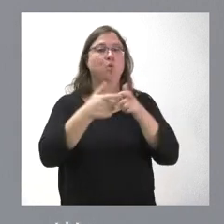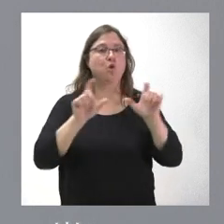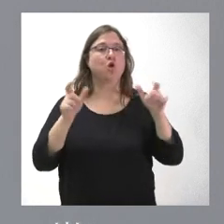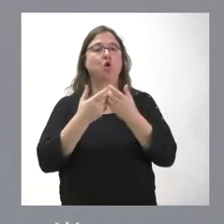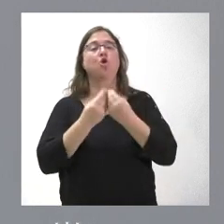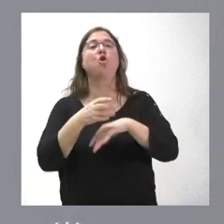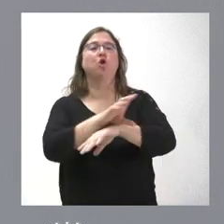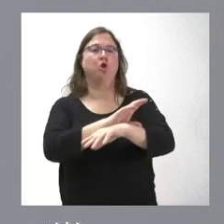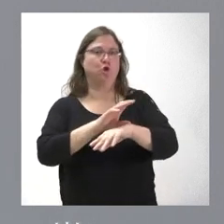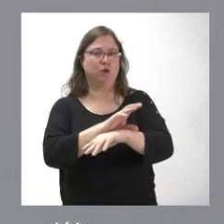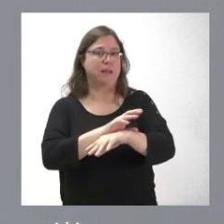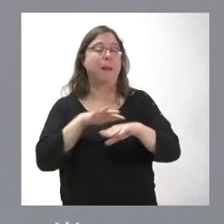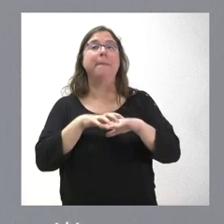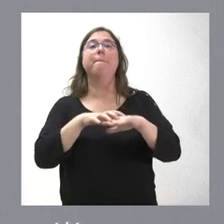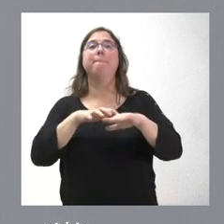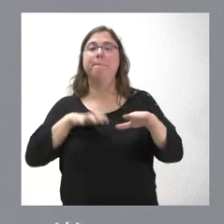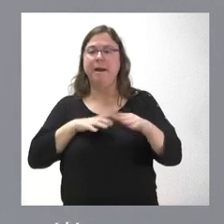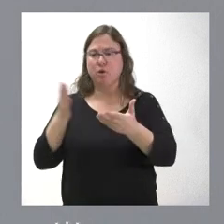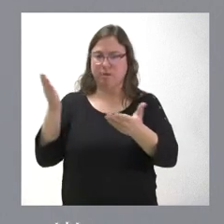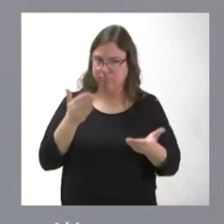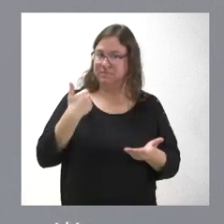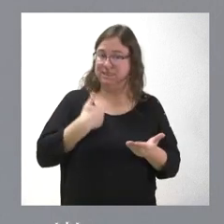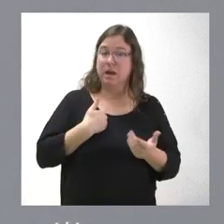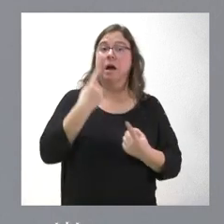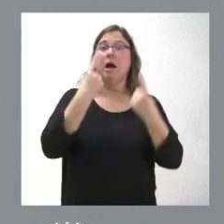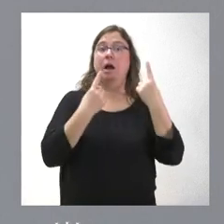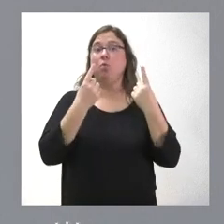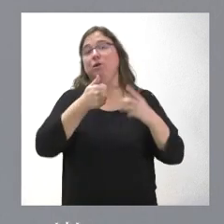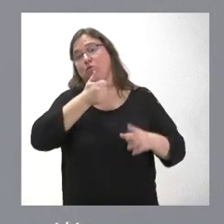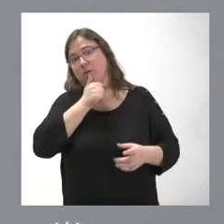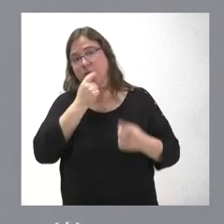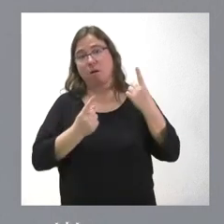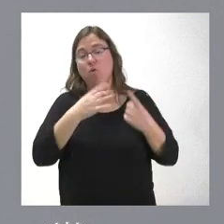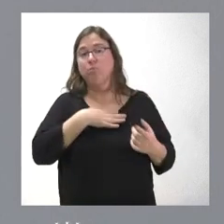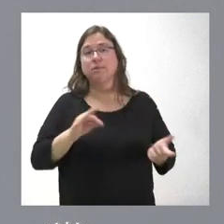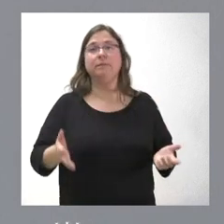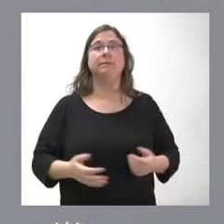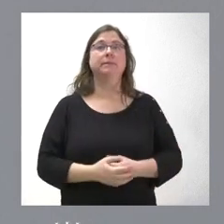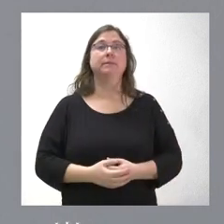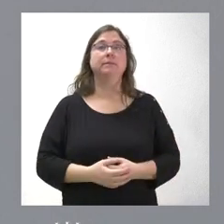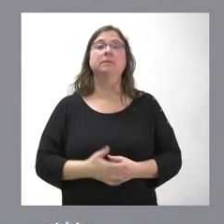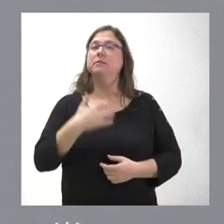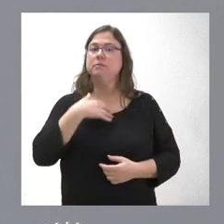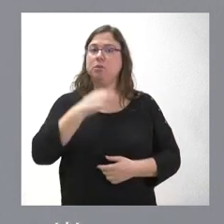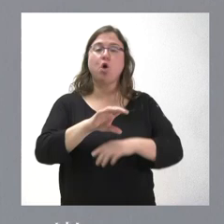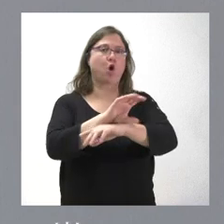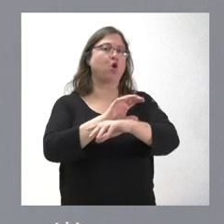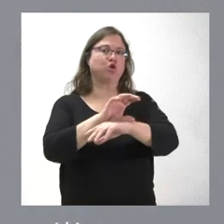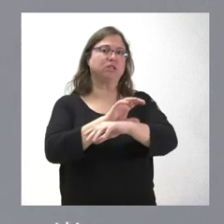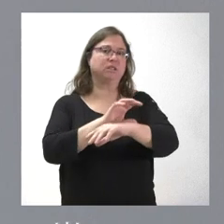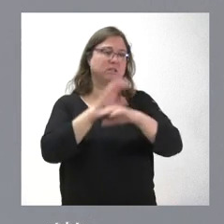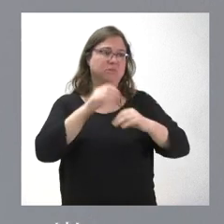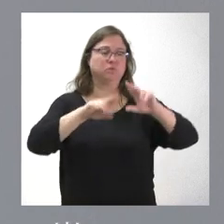consejería, a la mayoría de ellos se les ha recibido ya, a otro puede ser que no se les haya recibido, pues seguro que la consejería lo analizará